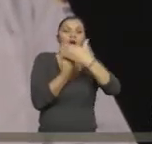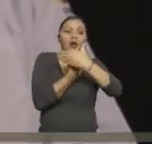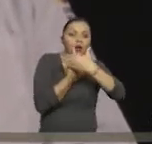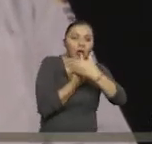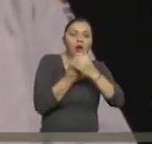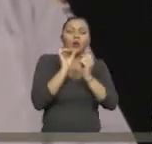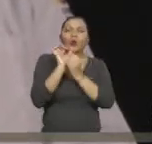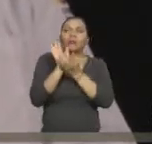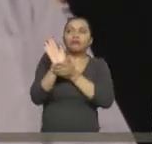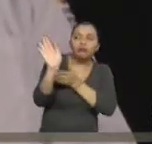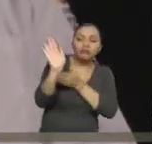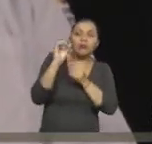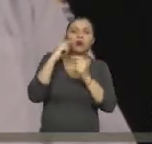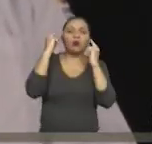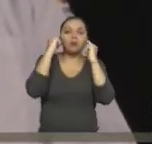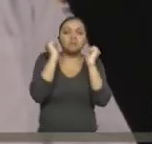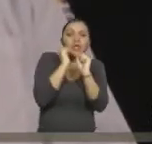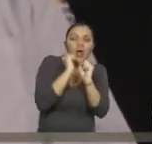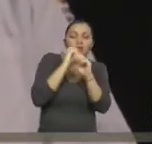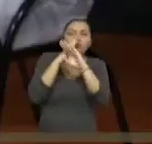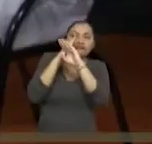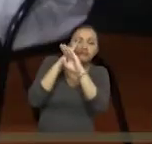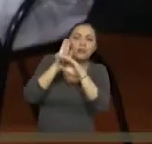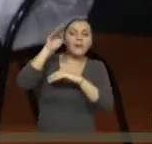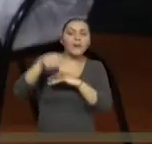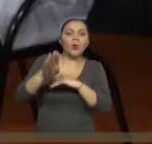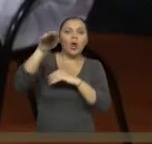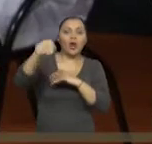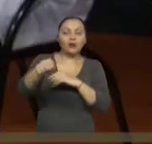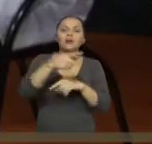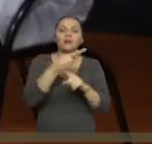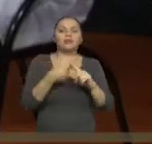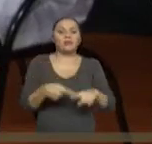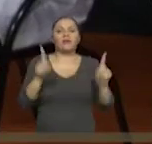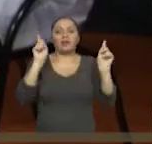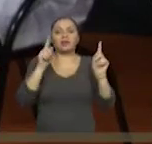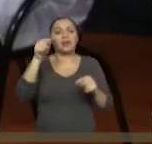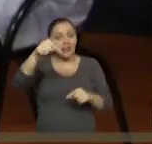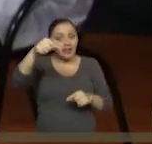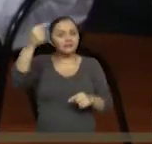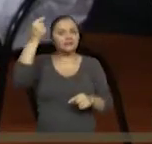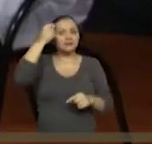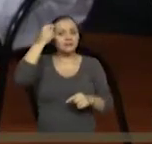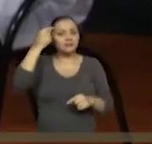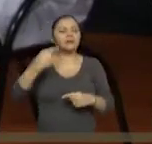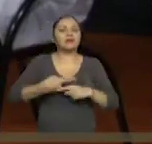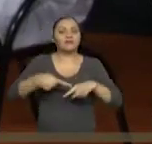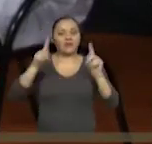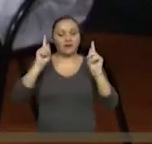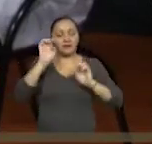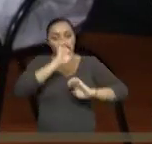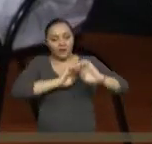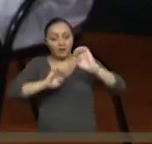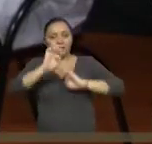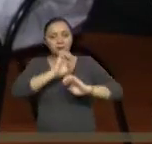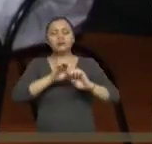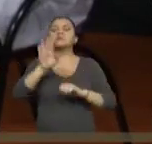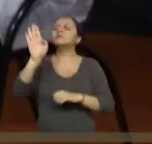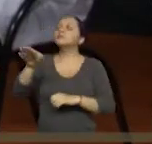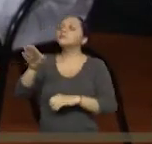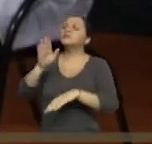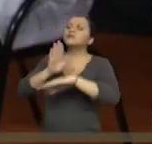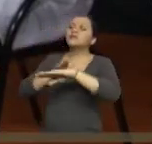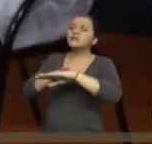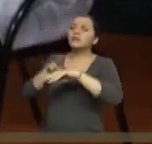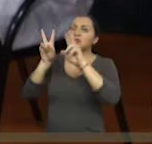mental. En esos casos, ¿ustedes valoran también la patología, en este caso, de la discapacidad psicosocial